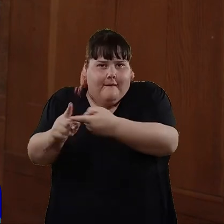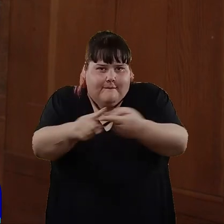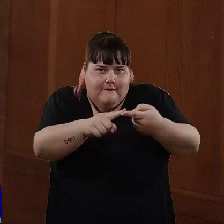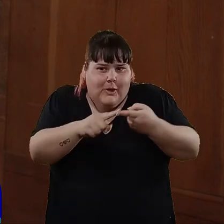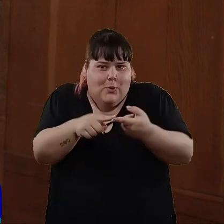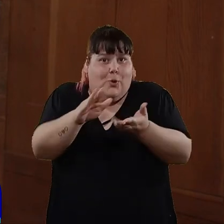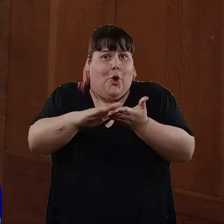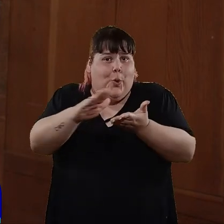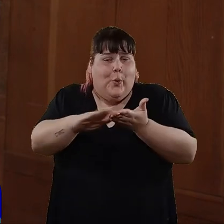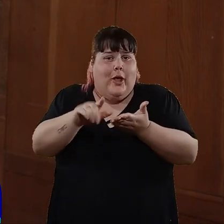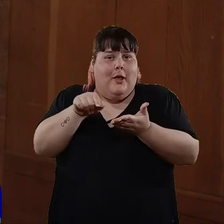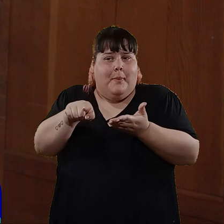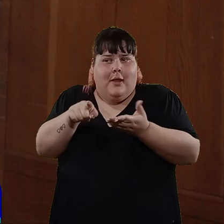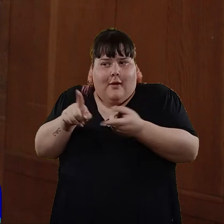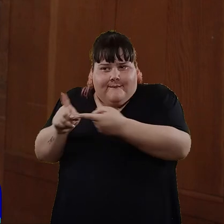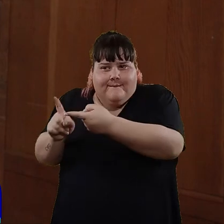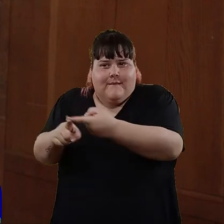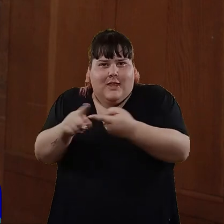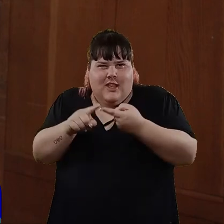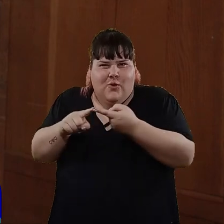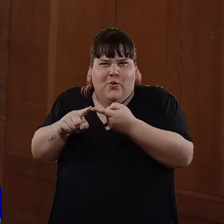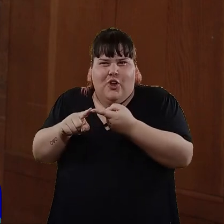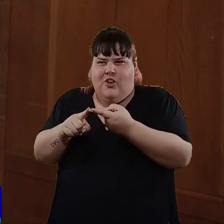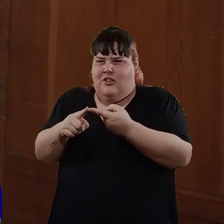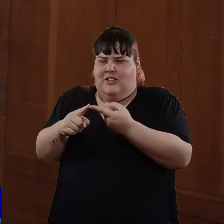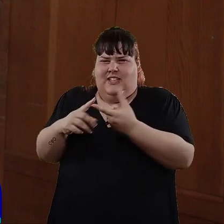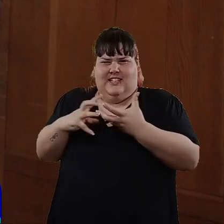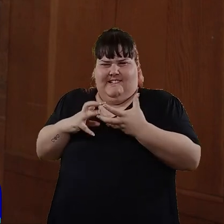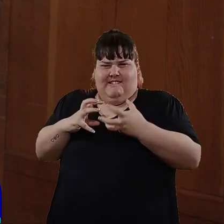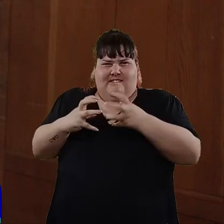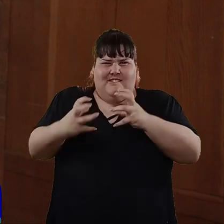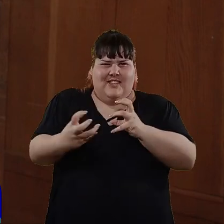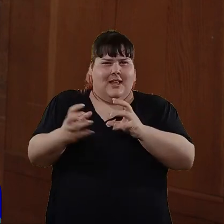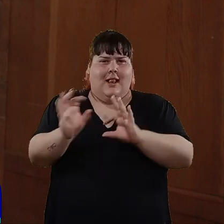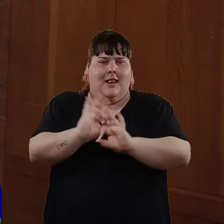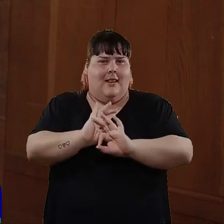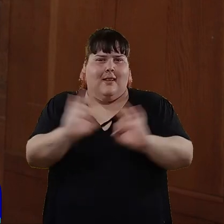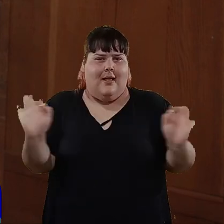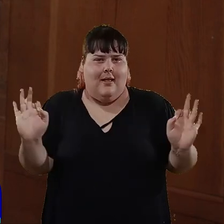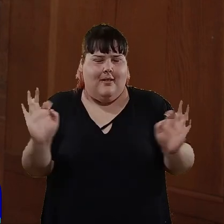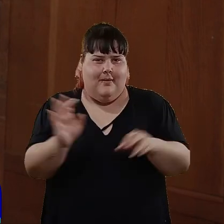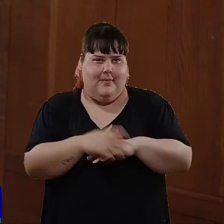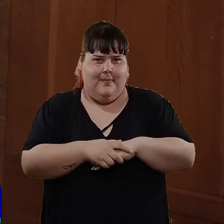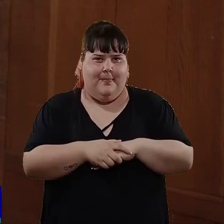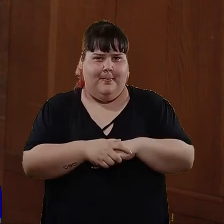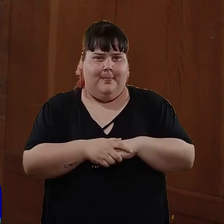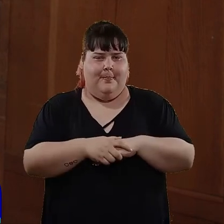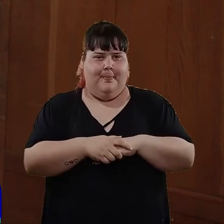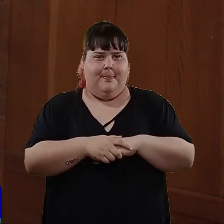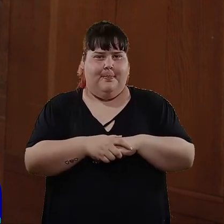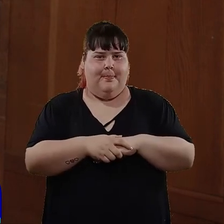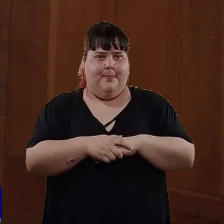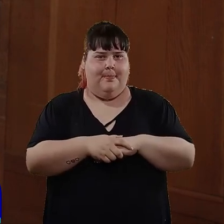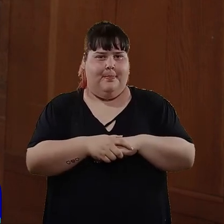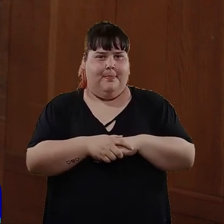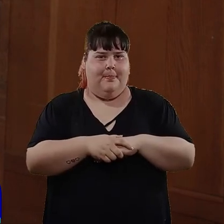nuevos vínculos, pero nuevos vínculos que tienen que ser no tóxicos, no nocivos y que no produzcan un daño al otro o a la otra.